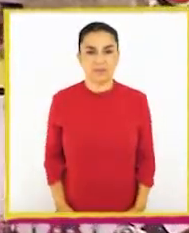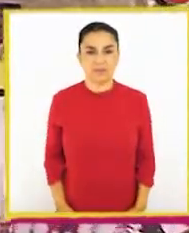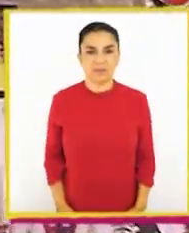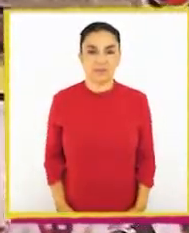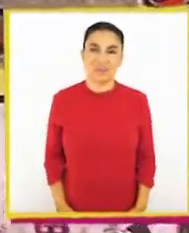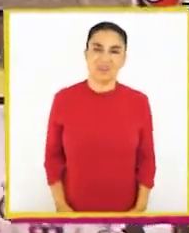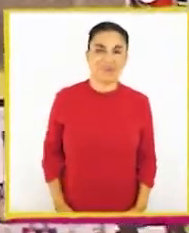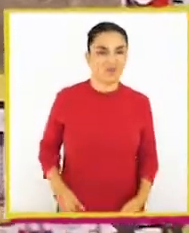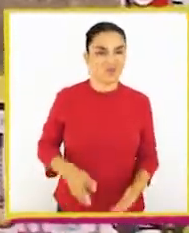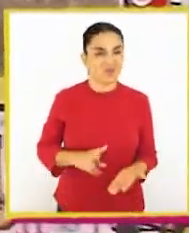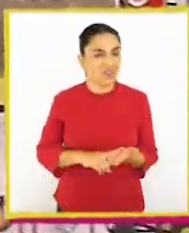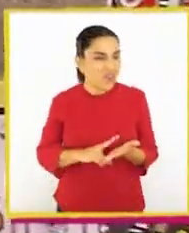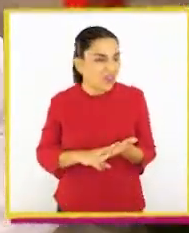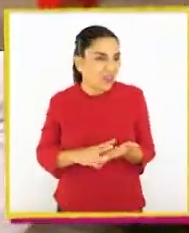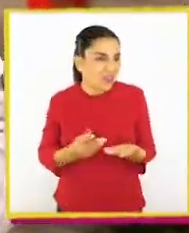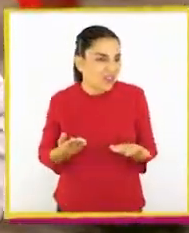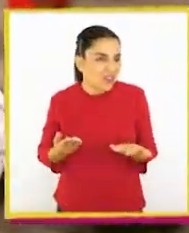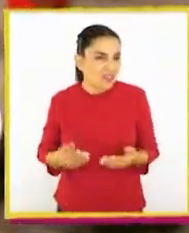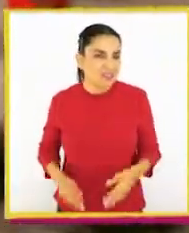¿En serio?